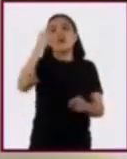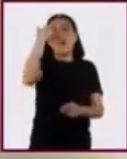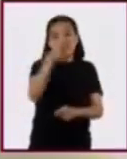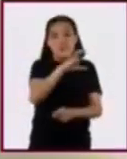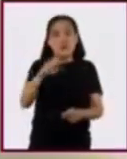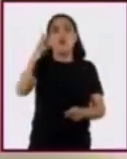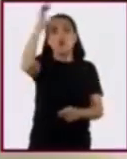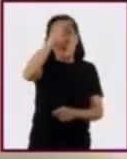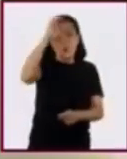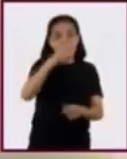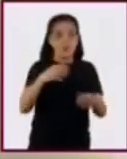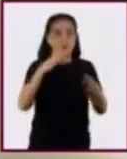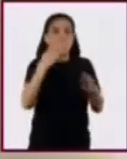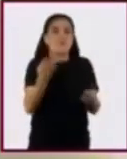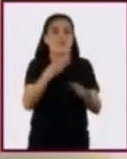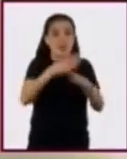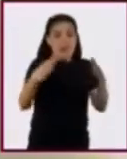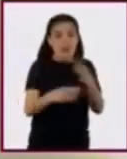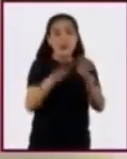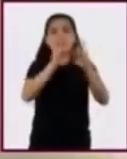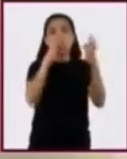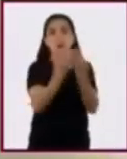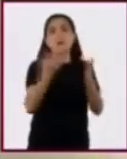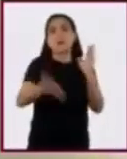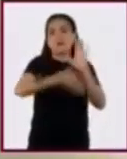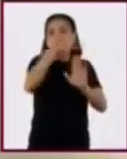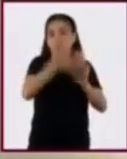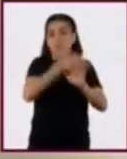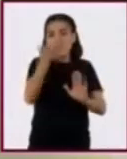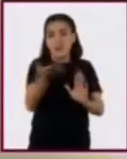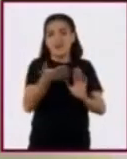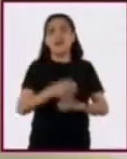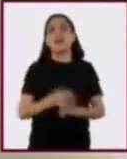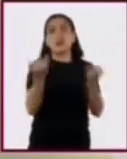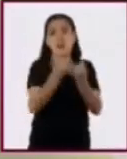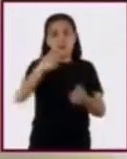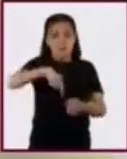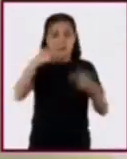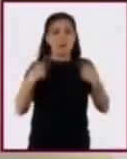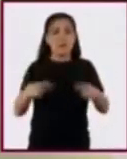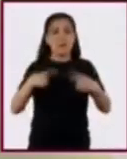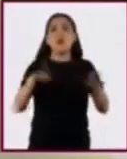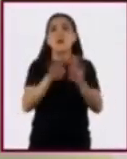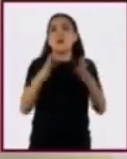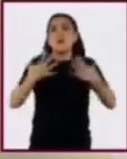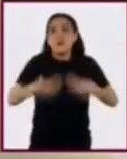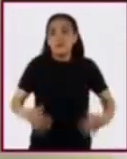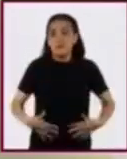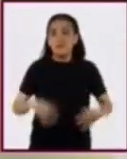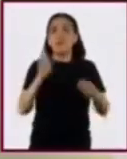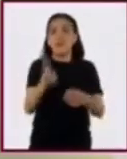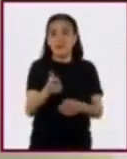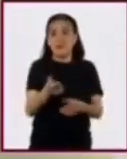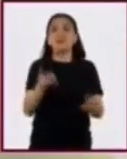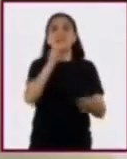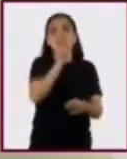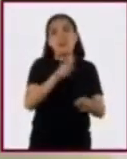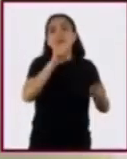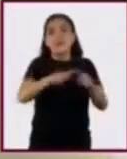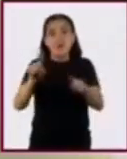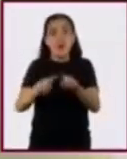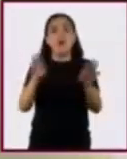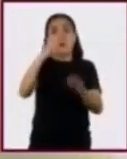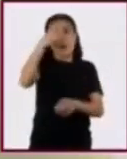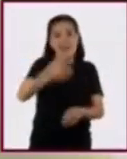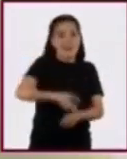en las formas y materiales de las construcciones, o como visten las personas, también en las maneras que tienen